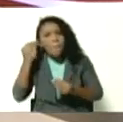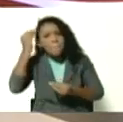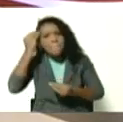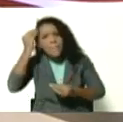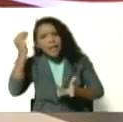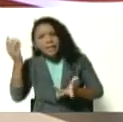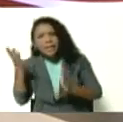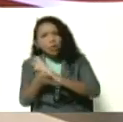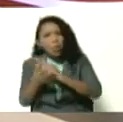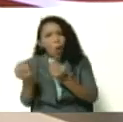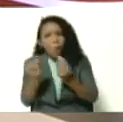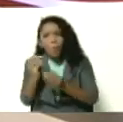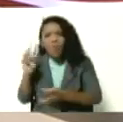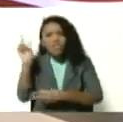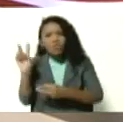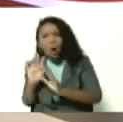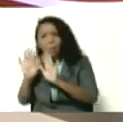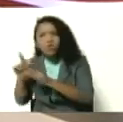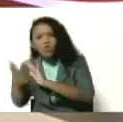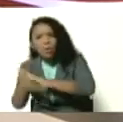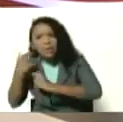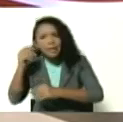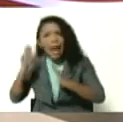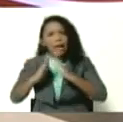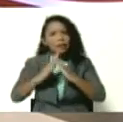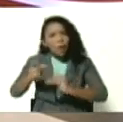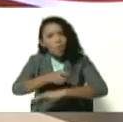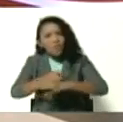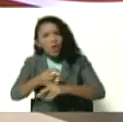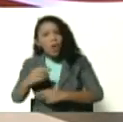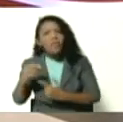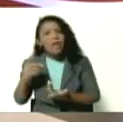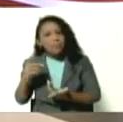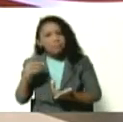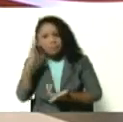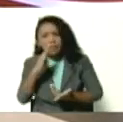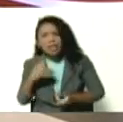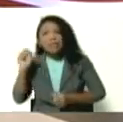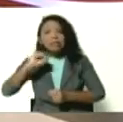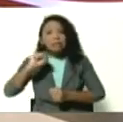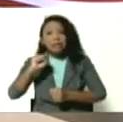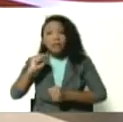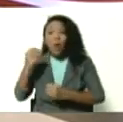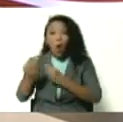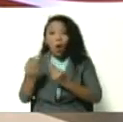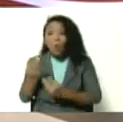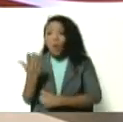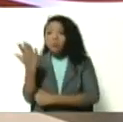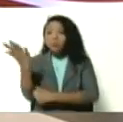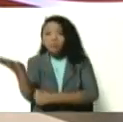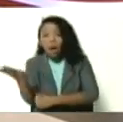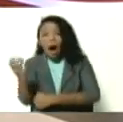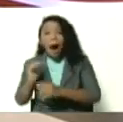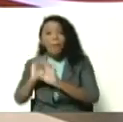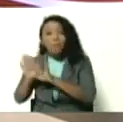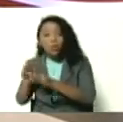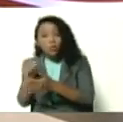reconocido, lamentablemente, por quien está en la Casa de Gobierno de Brasil, sí logra tender la mano con una enorme solidaridad.